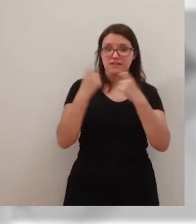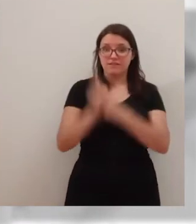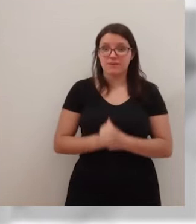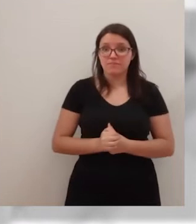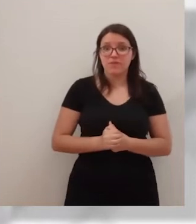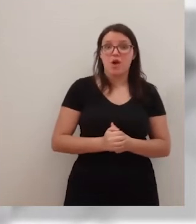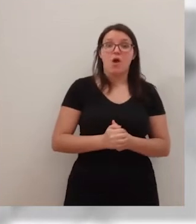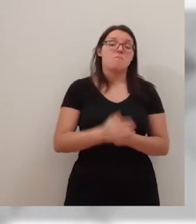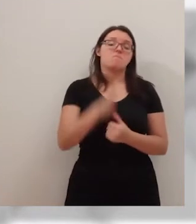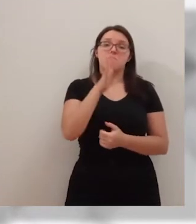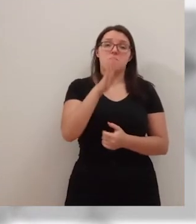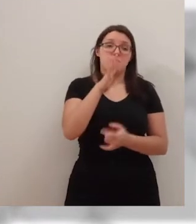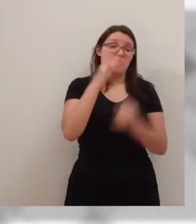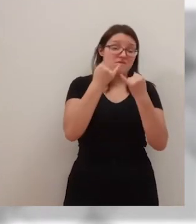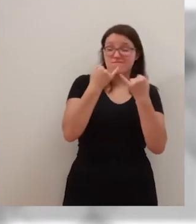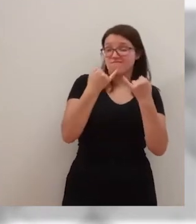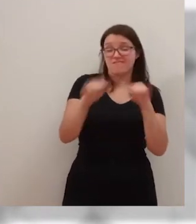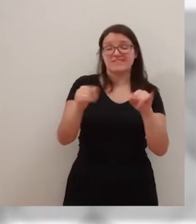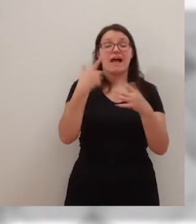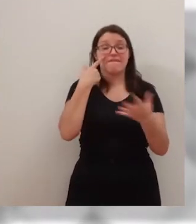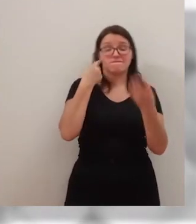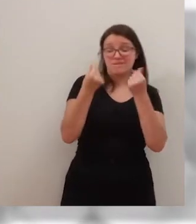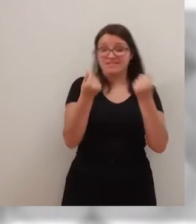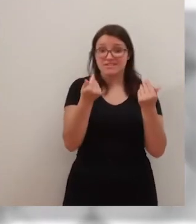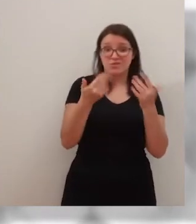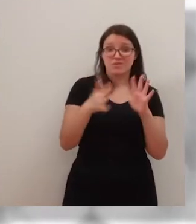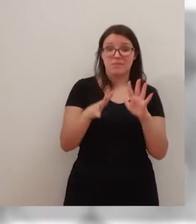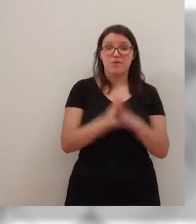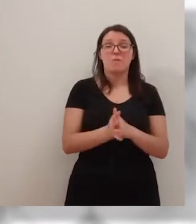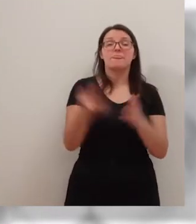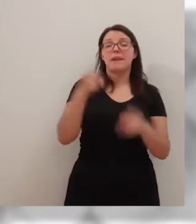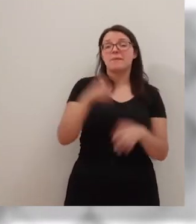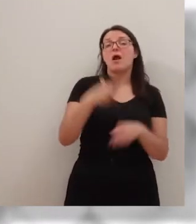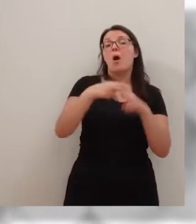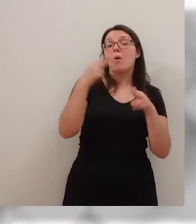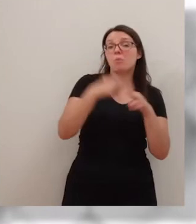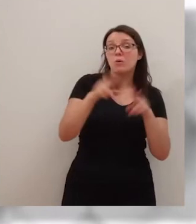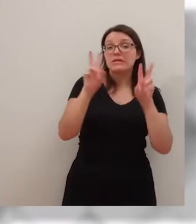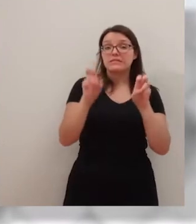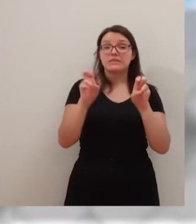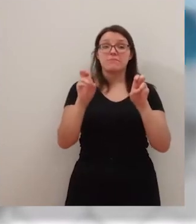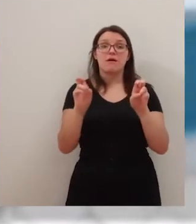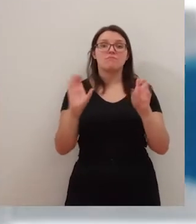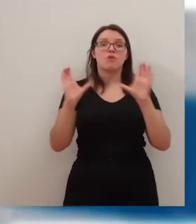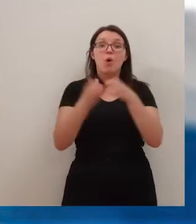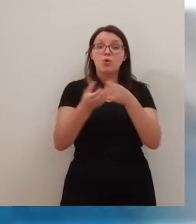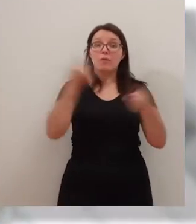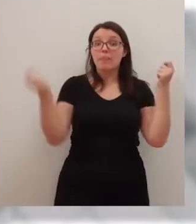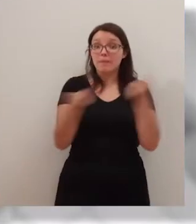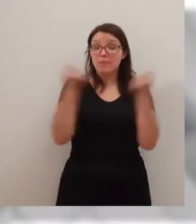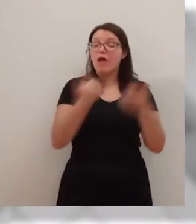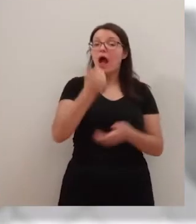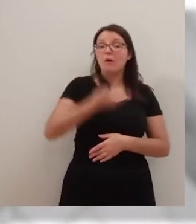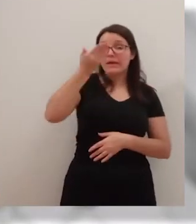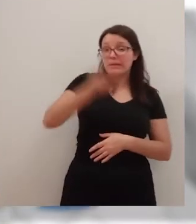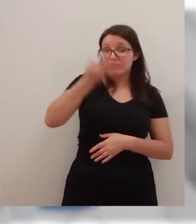de un festejo se nota, pero con todo y con ello hay una política por parte de la empresa de promoción, algo que es importante y